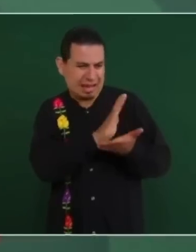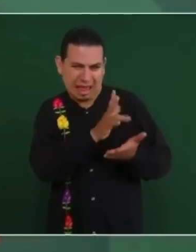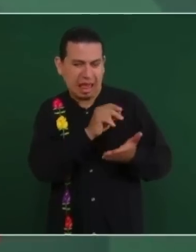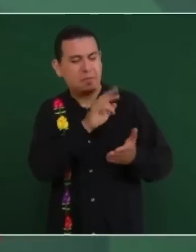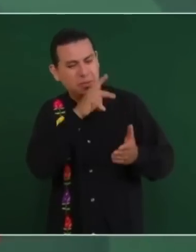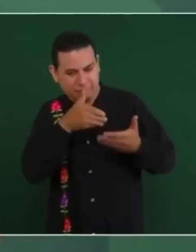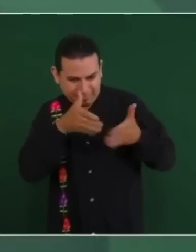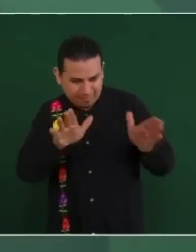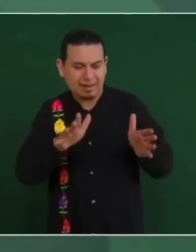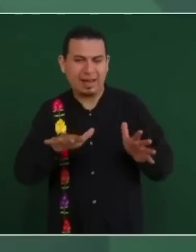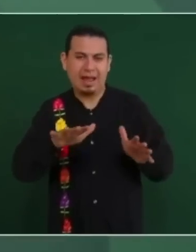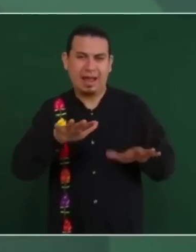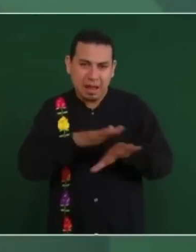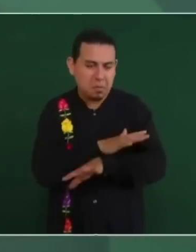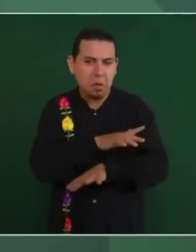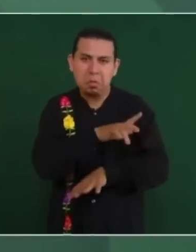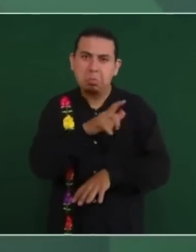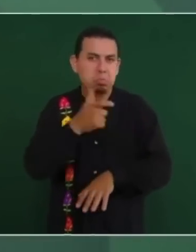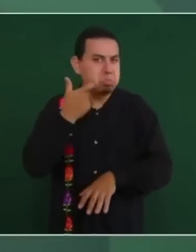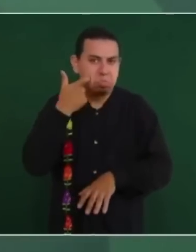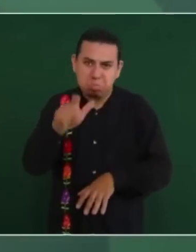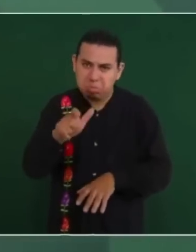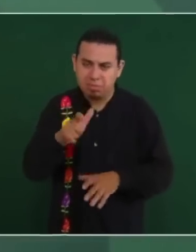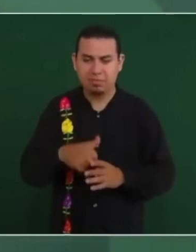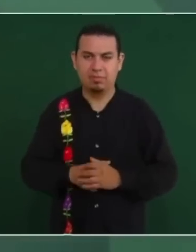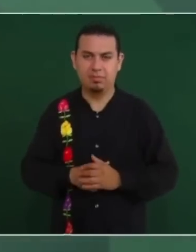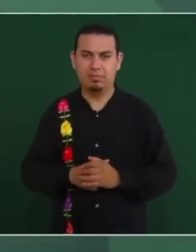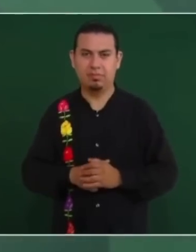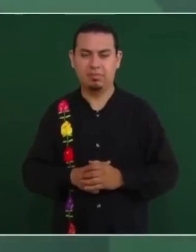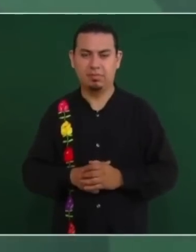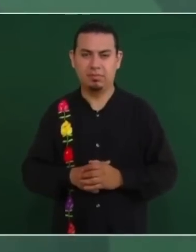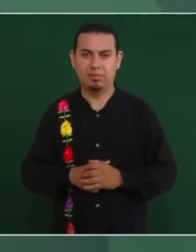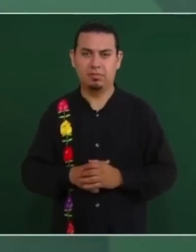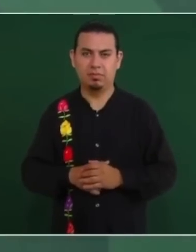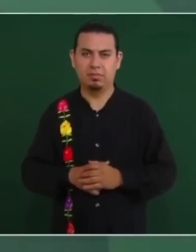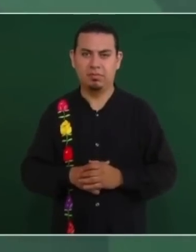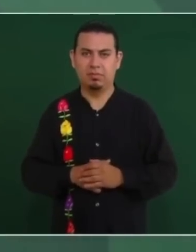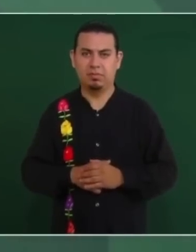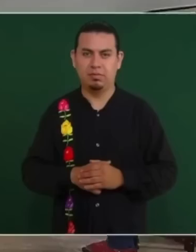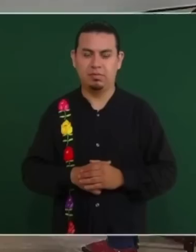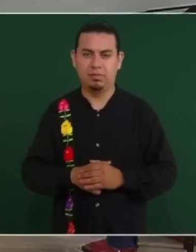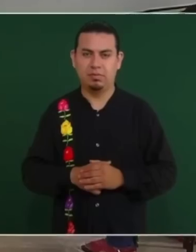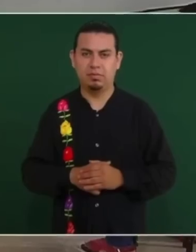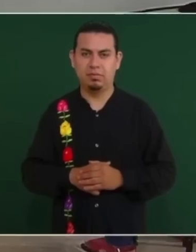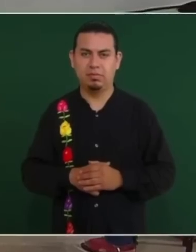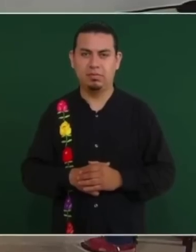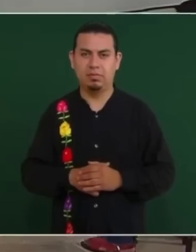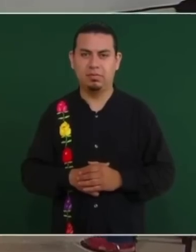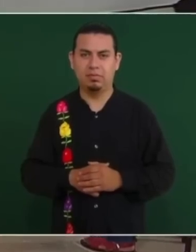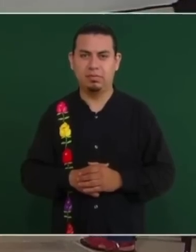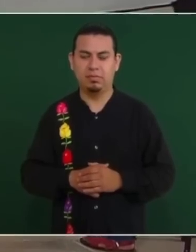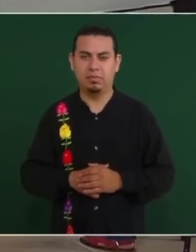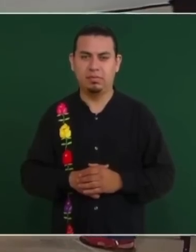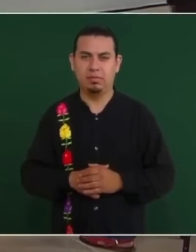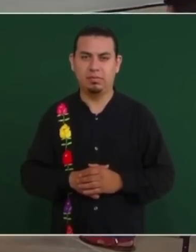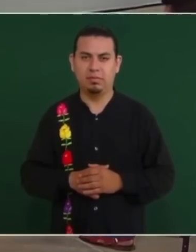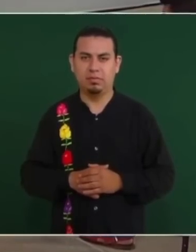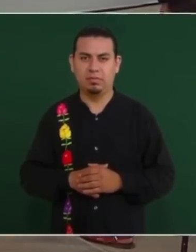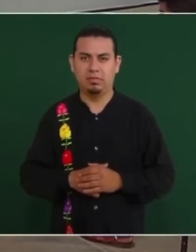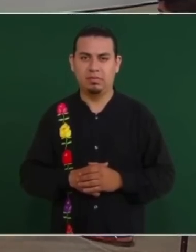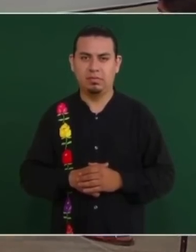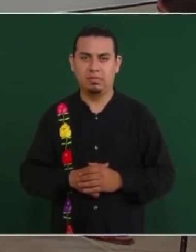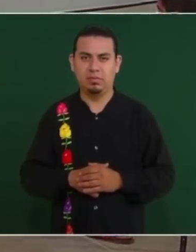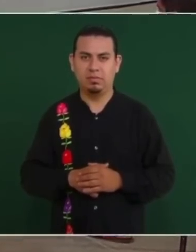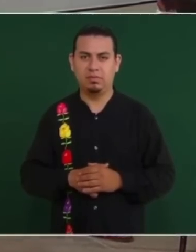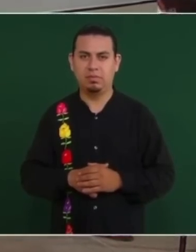siguen con sus